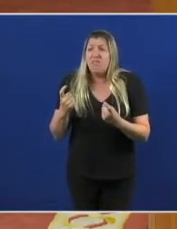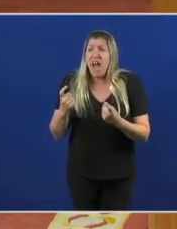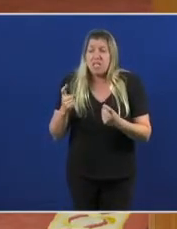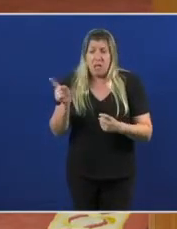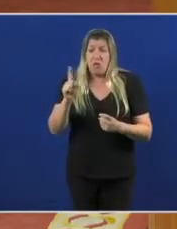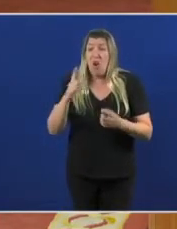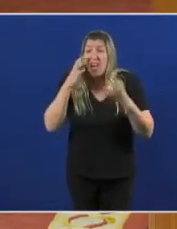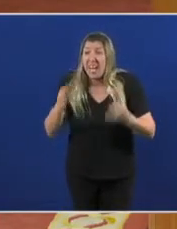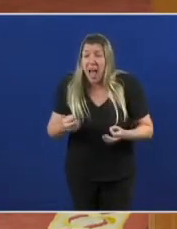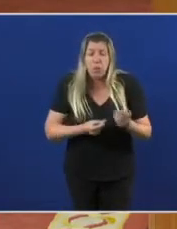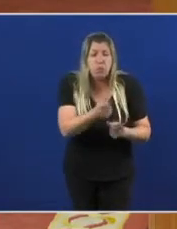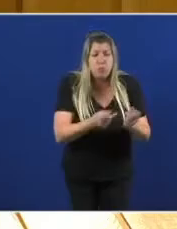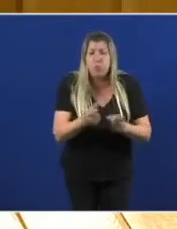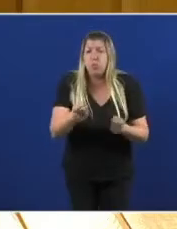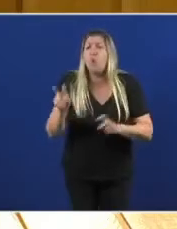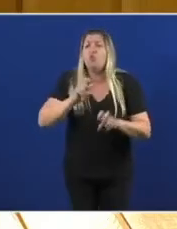da súa precariedade.